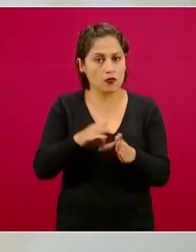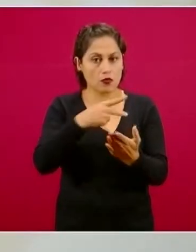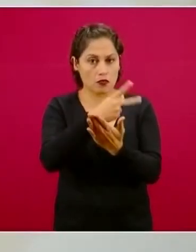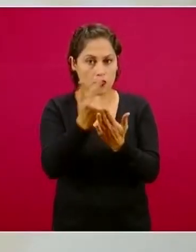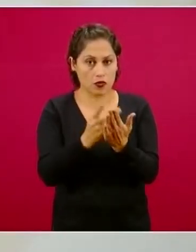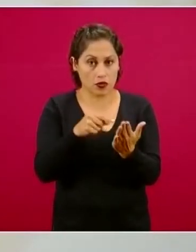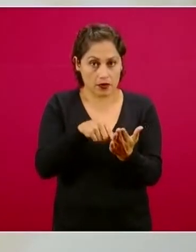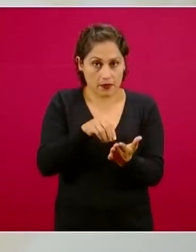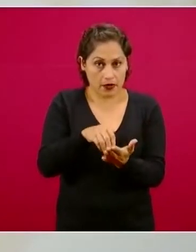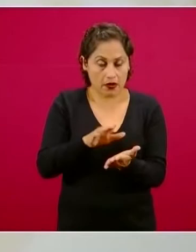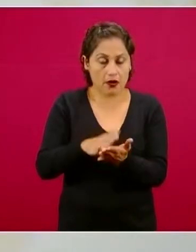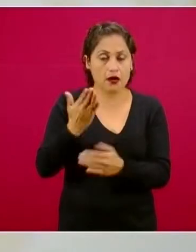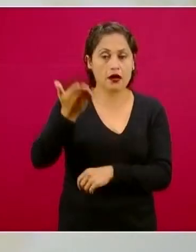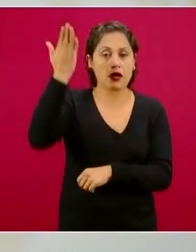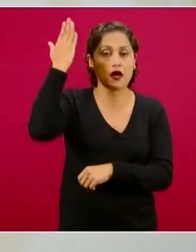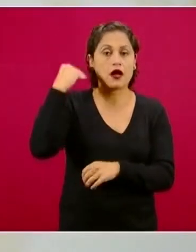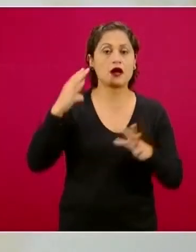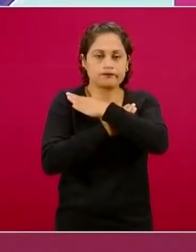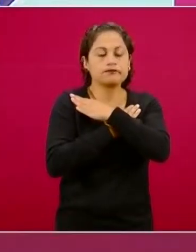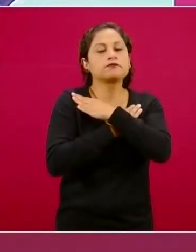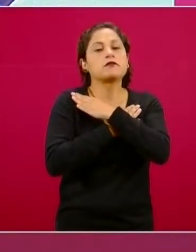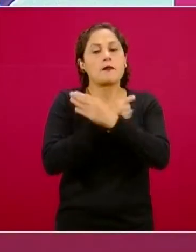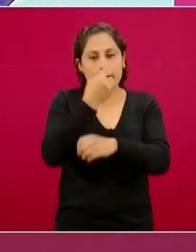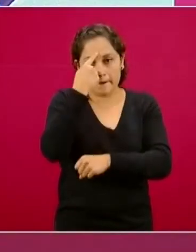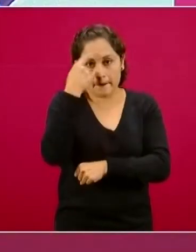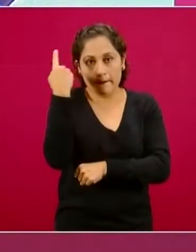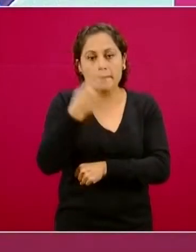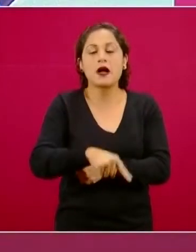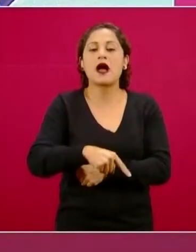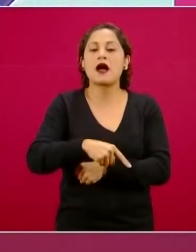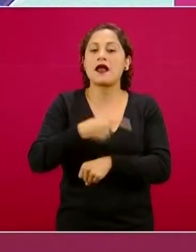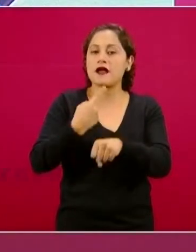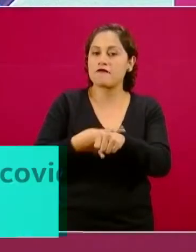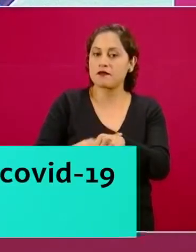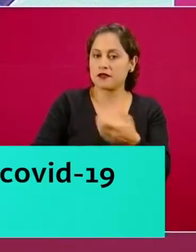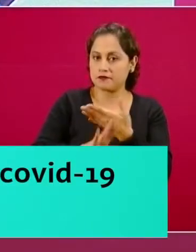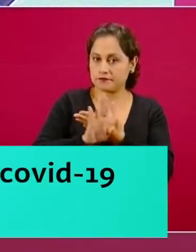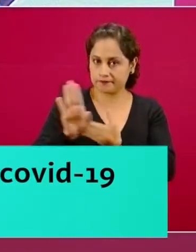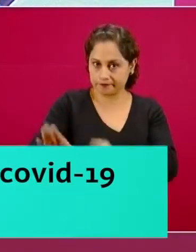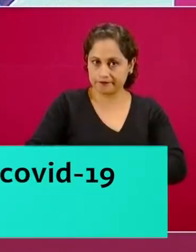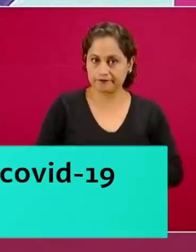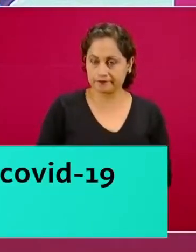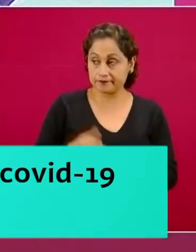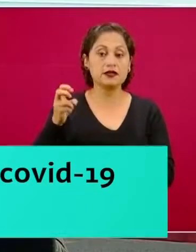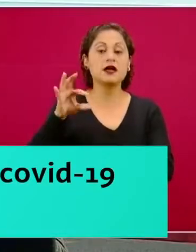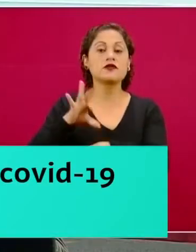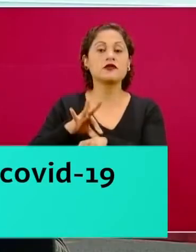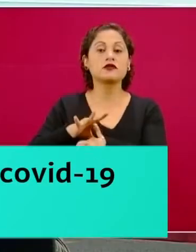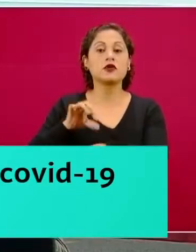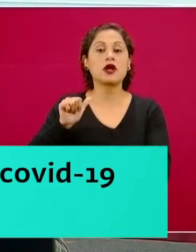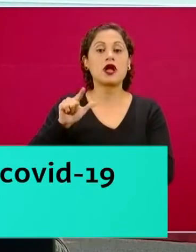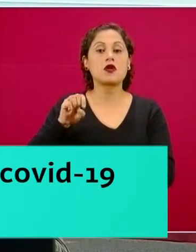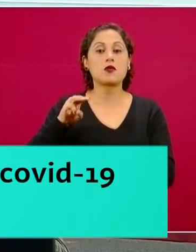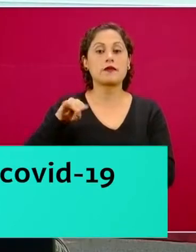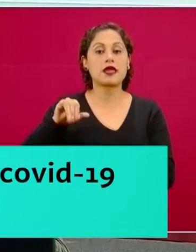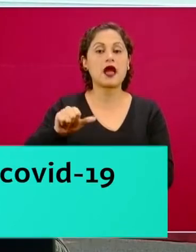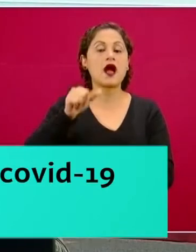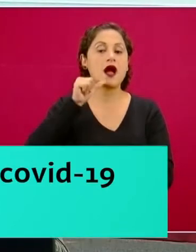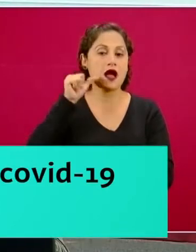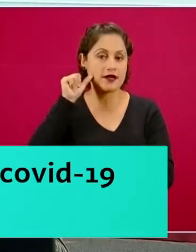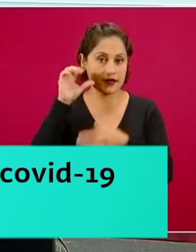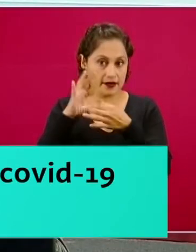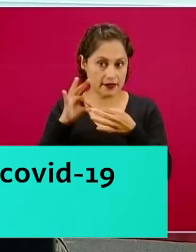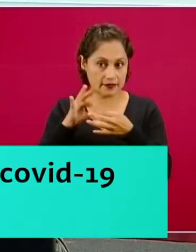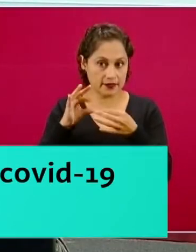La disponibilidad hospitalaria para pacientes con COVID-19 en Tabasco se mantiene en el 80%, por lo cual de cada 10 camas están